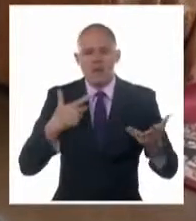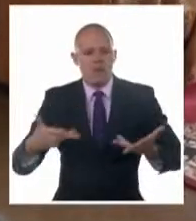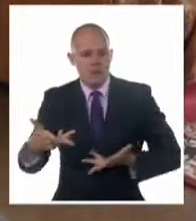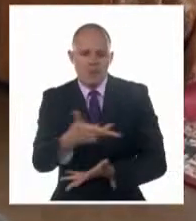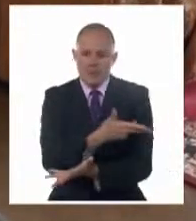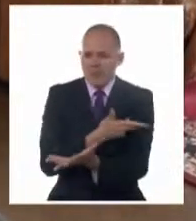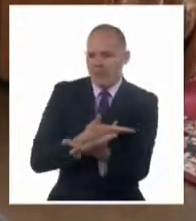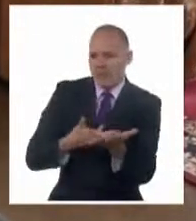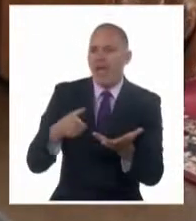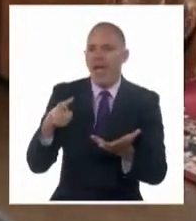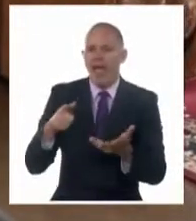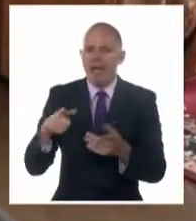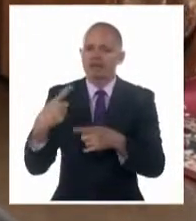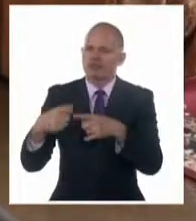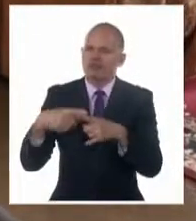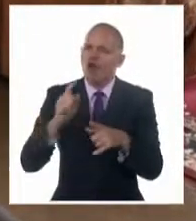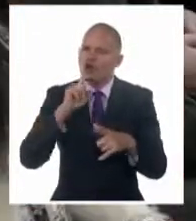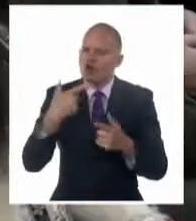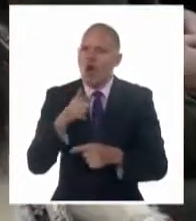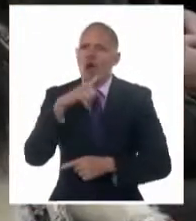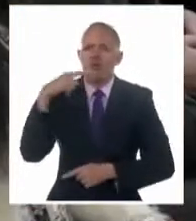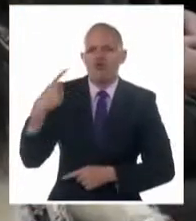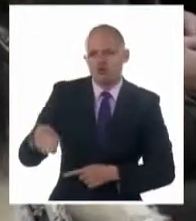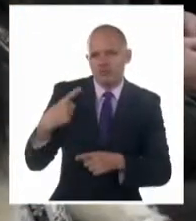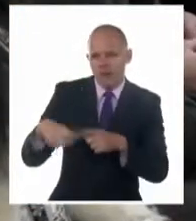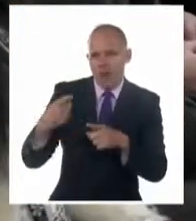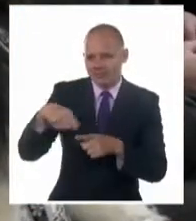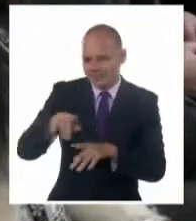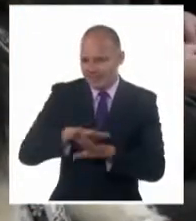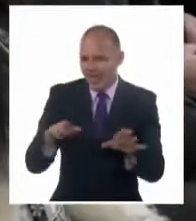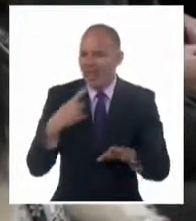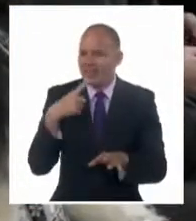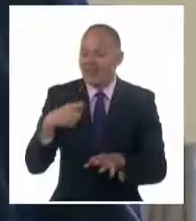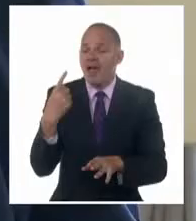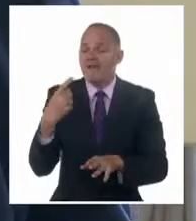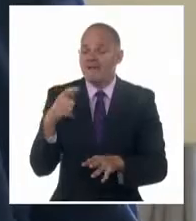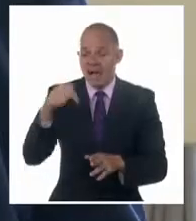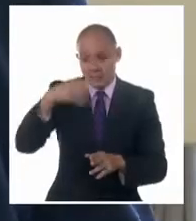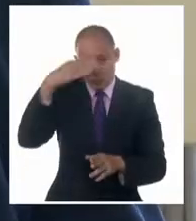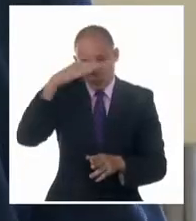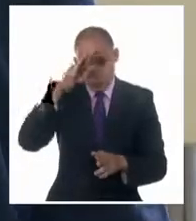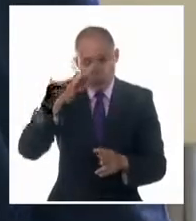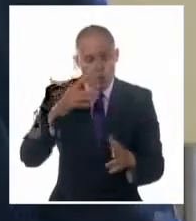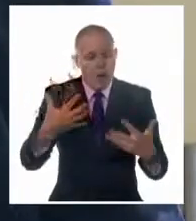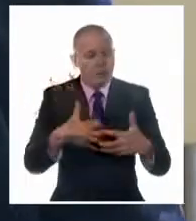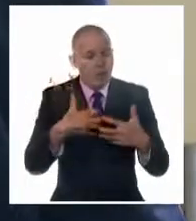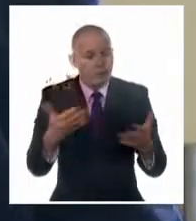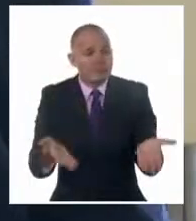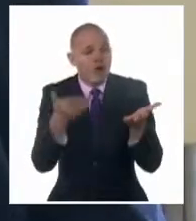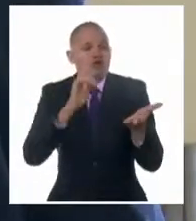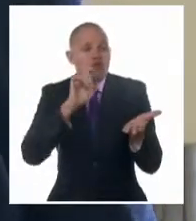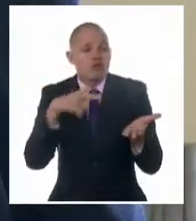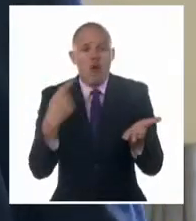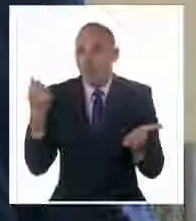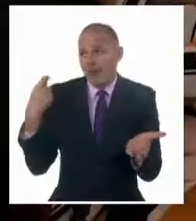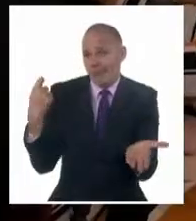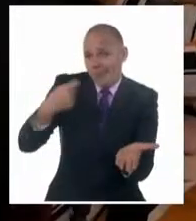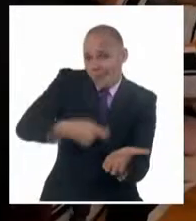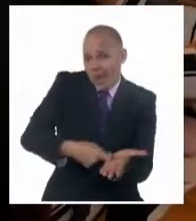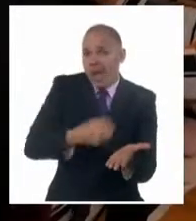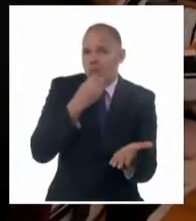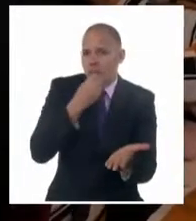Rusia, el primer ministro habló del papel de la inversión extranjera en la estrategia de recuperación de la economía nacional.